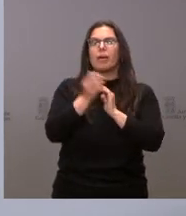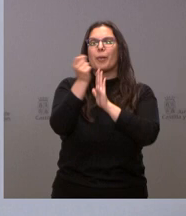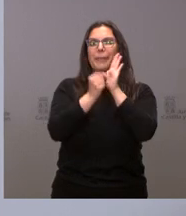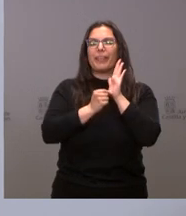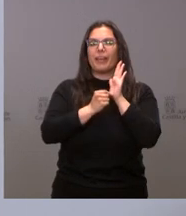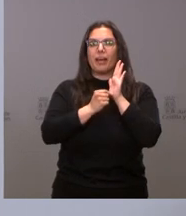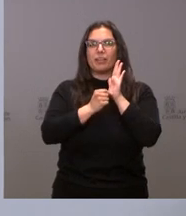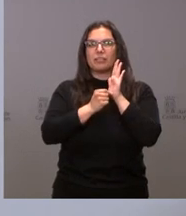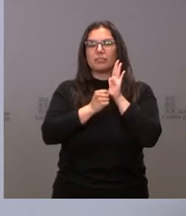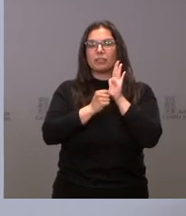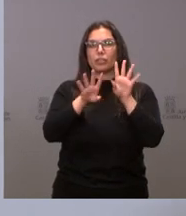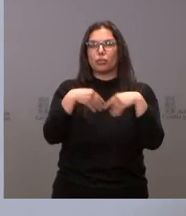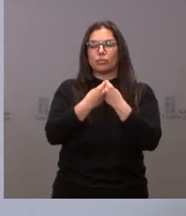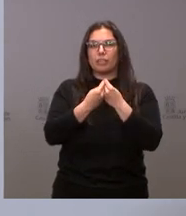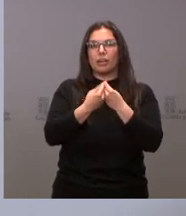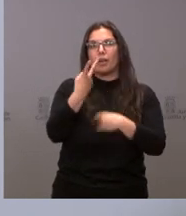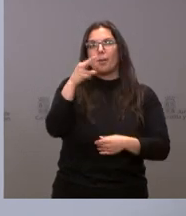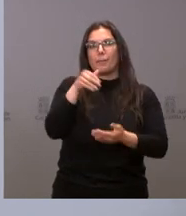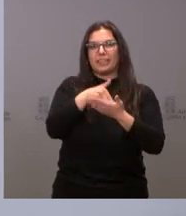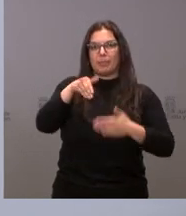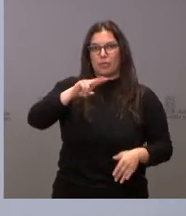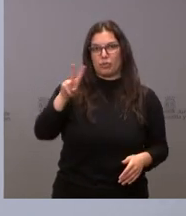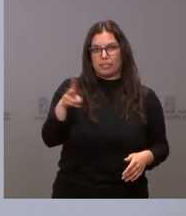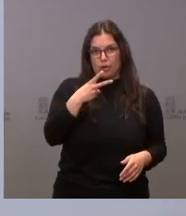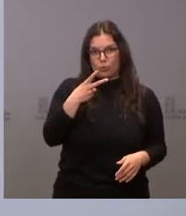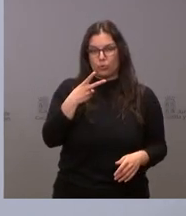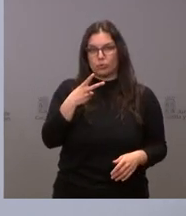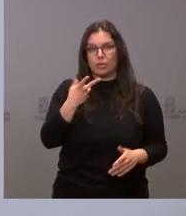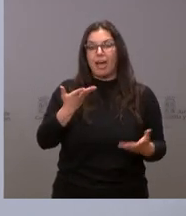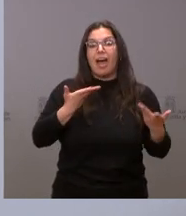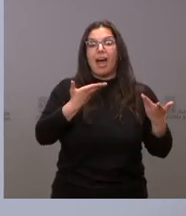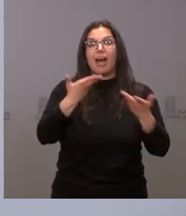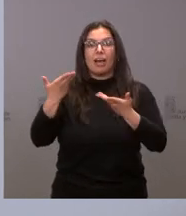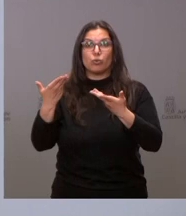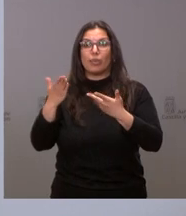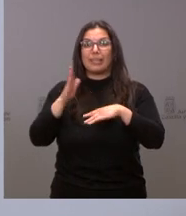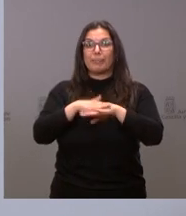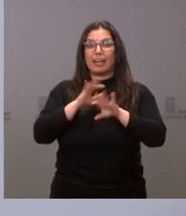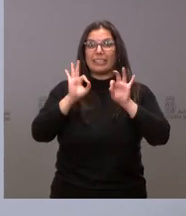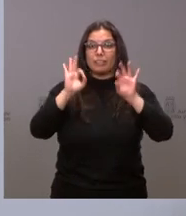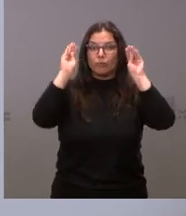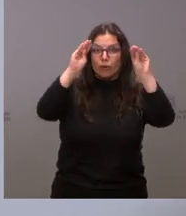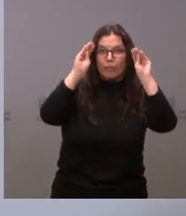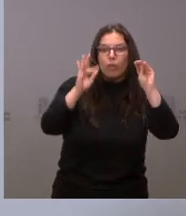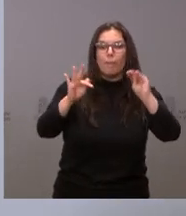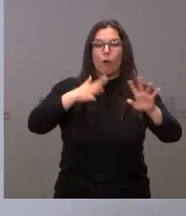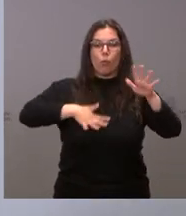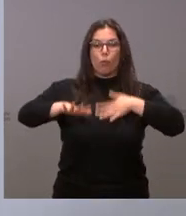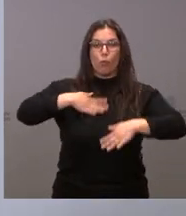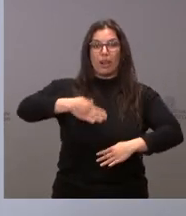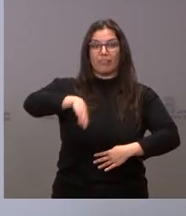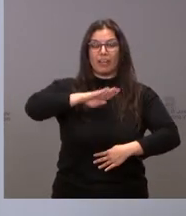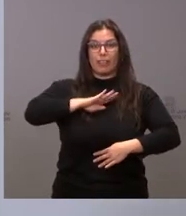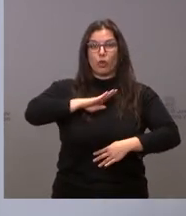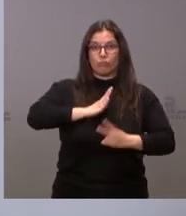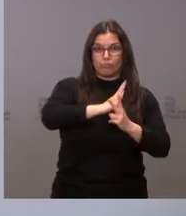por valor de 20 millones de euros con nuevas ayudas de formación y de cualificación, por un lado, y